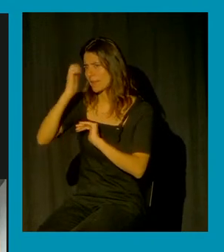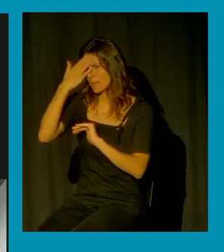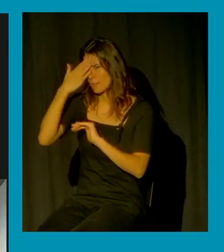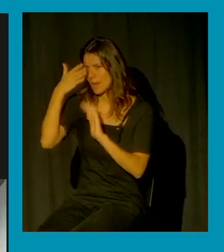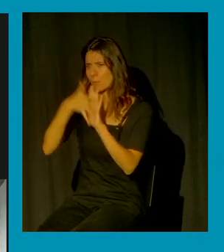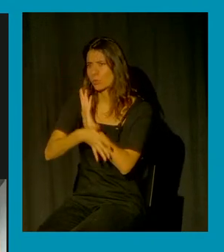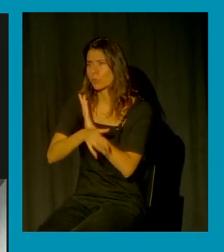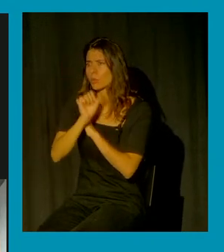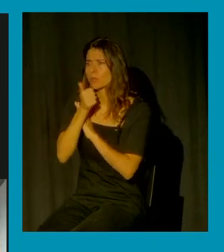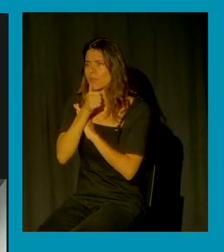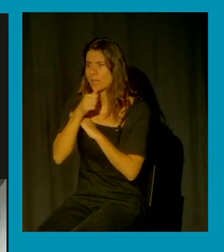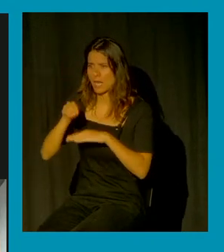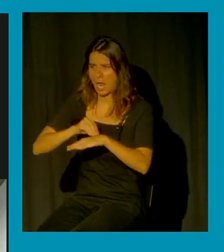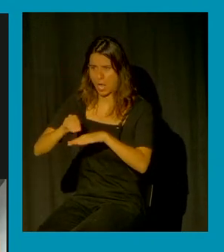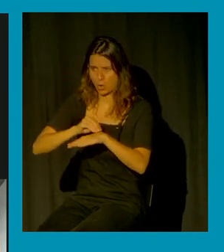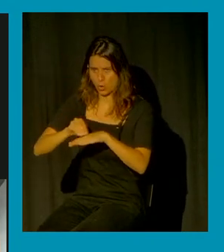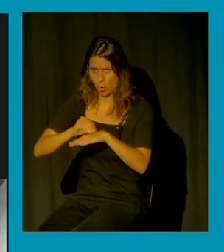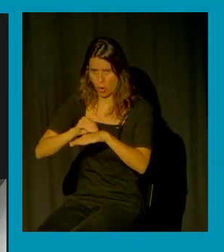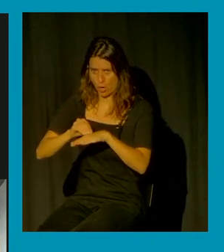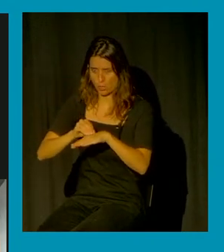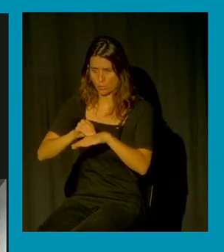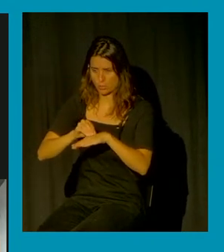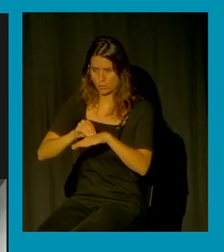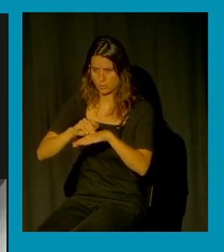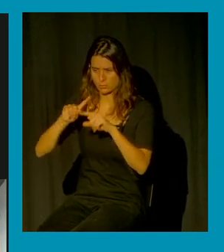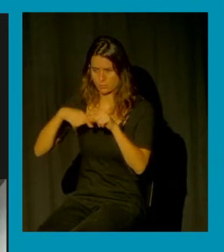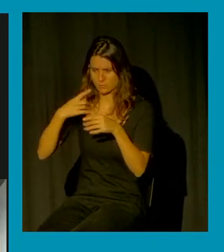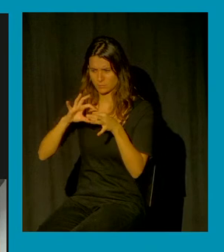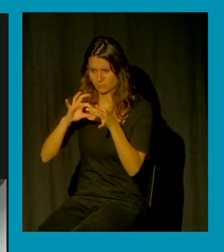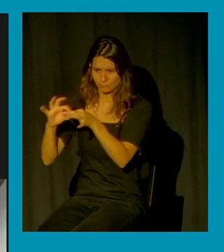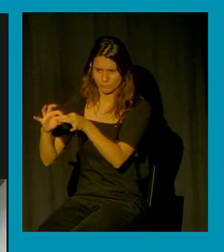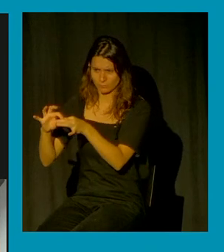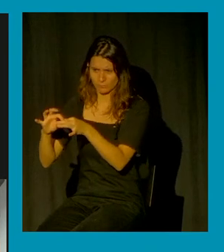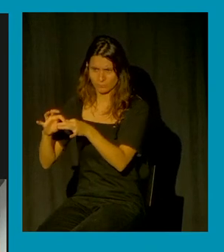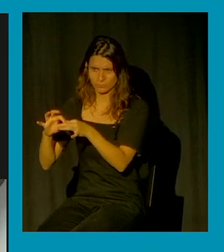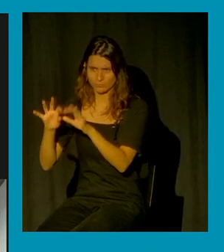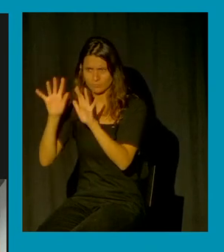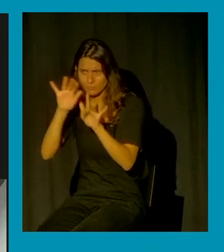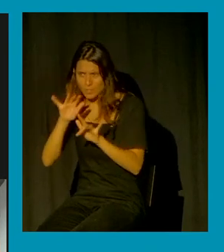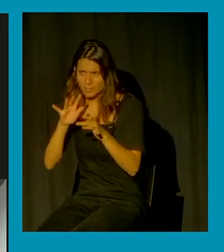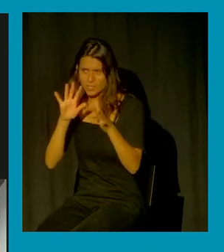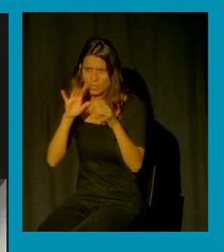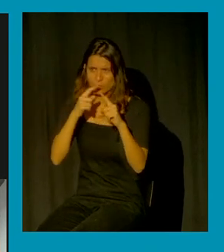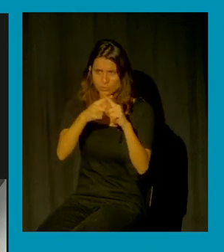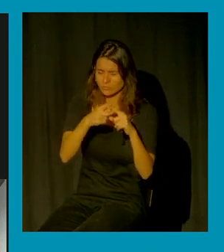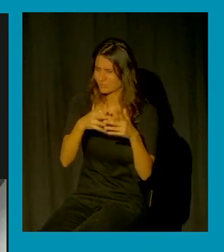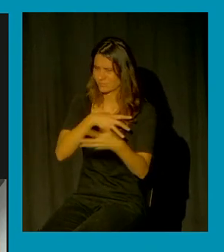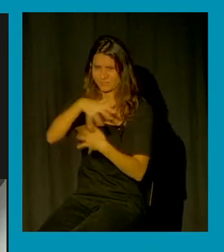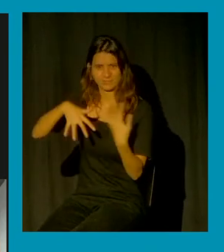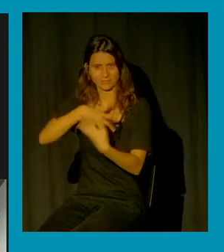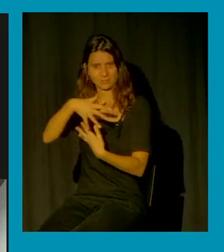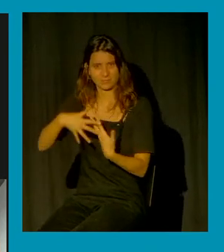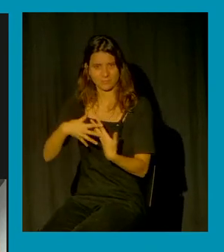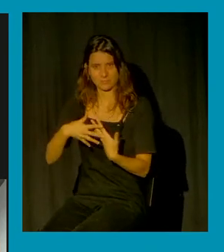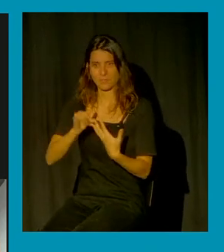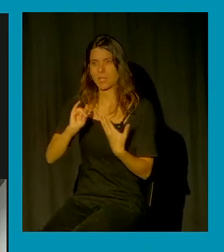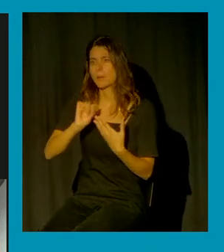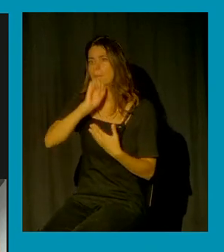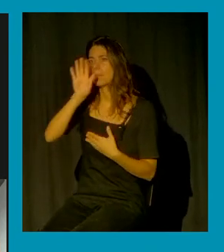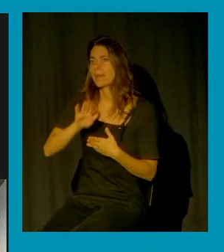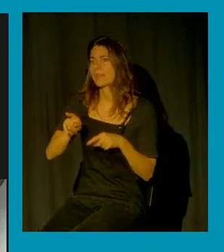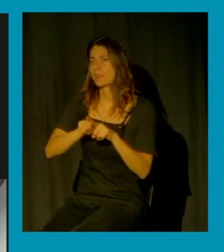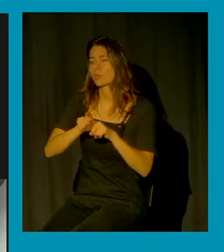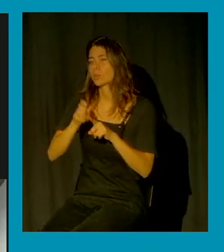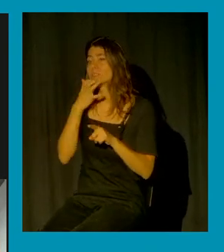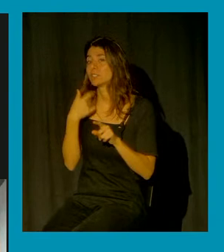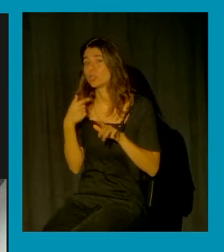del deseo sexual y así lo mezclamos todo y parece que hay un momento dado en el que ya no podemos echar para atrás y no